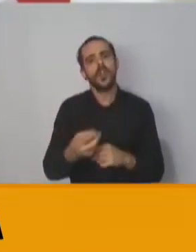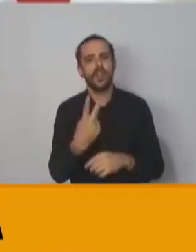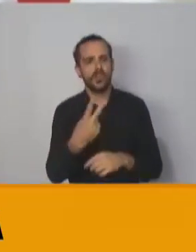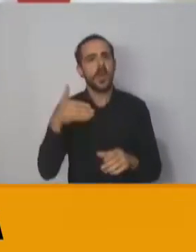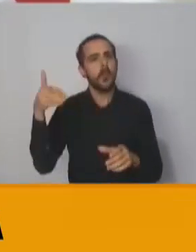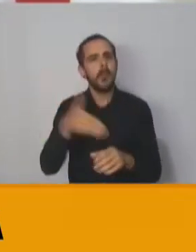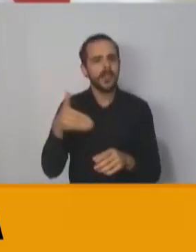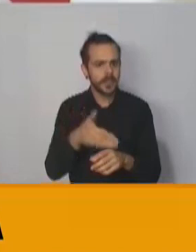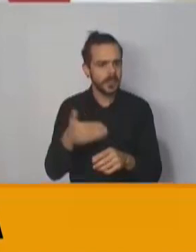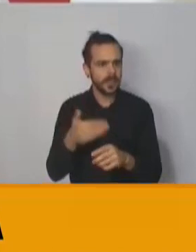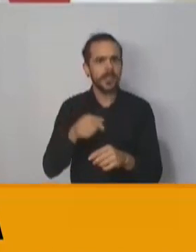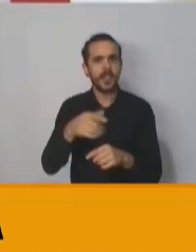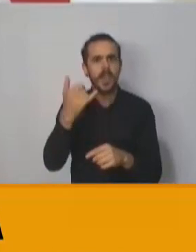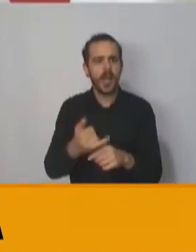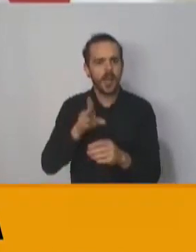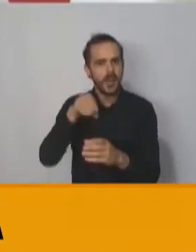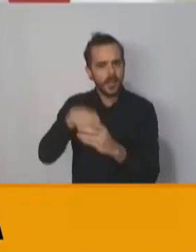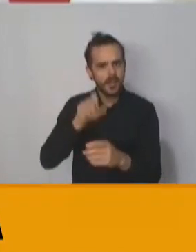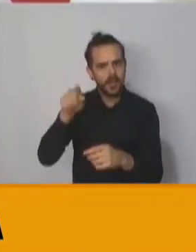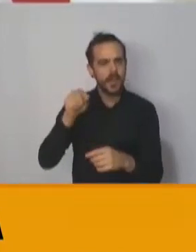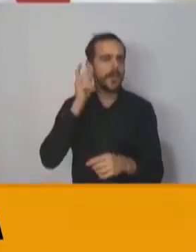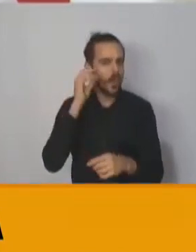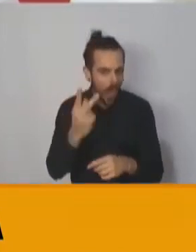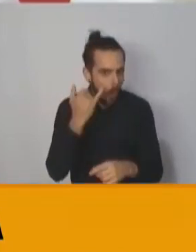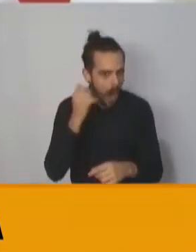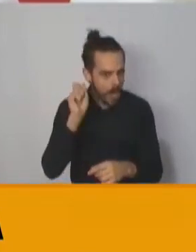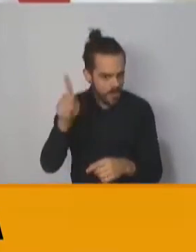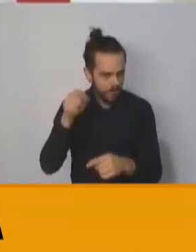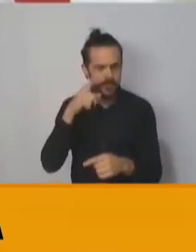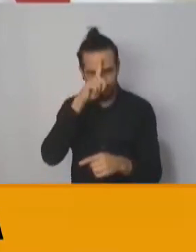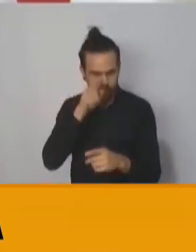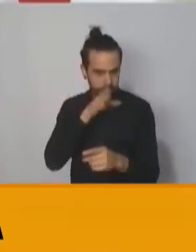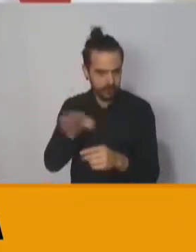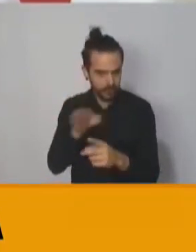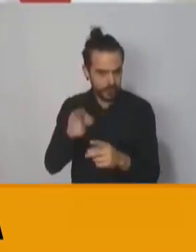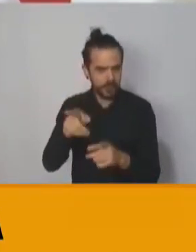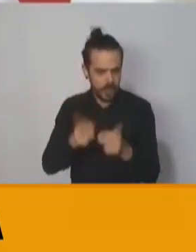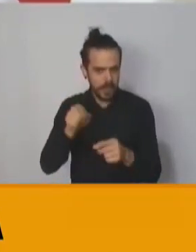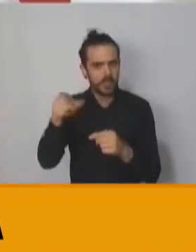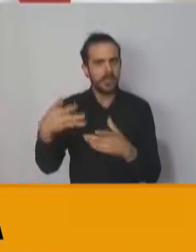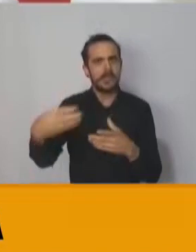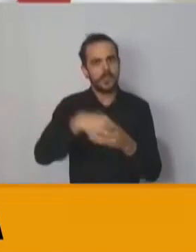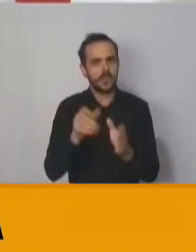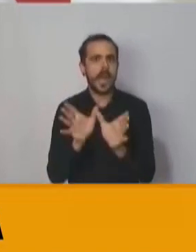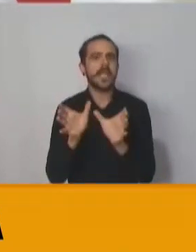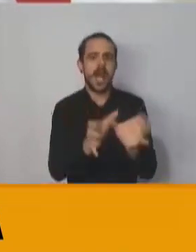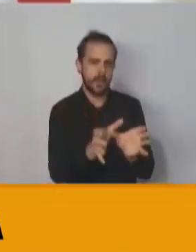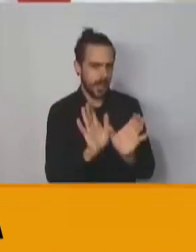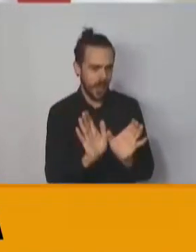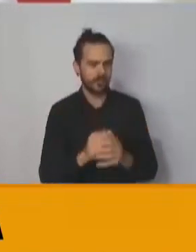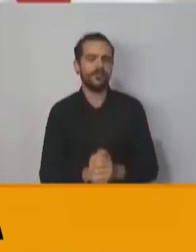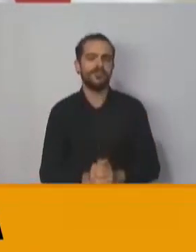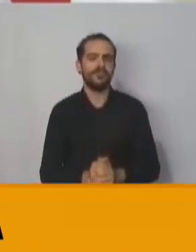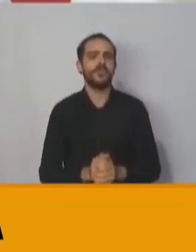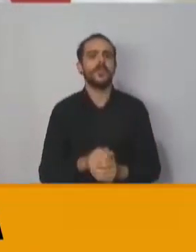ciudad de Waliwai también han entrado en el protocolo de estudio. Esa es la situación epidemiológica en este